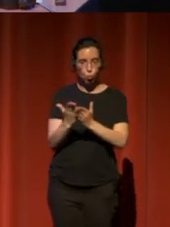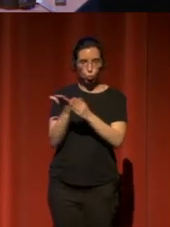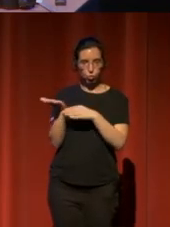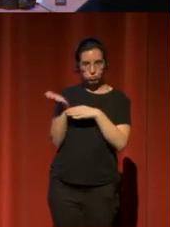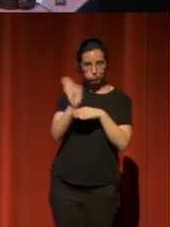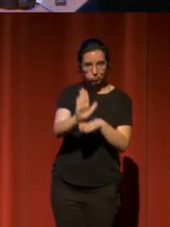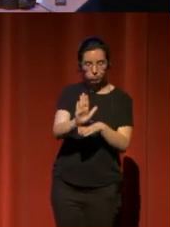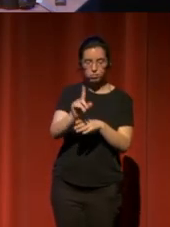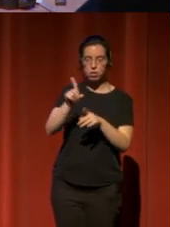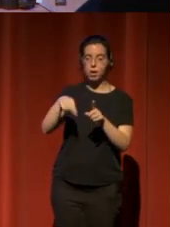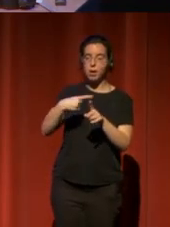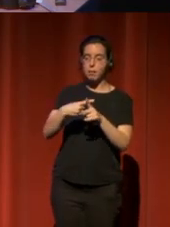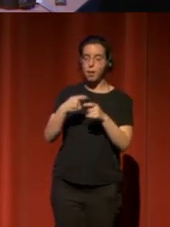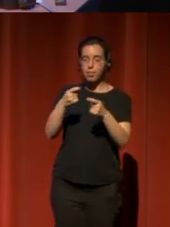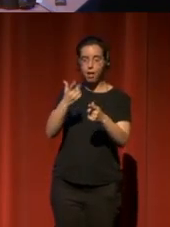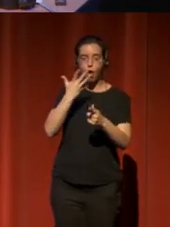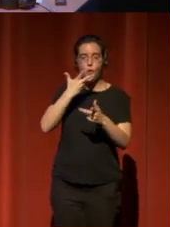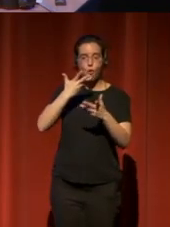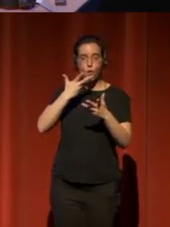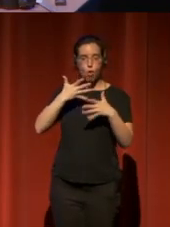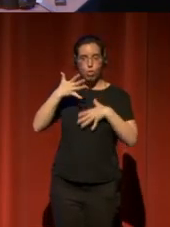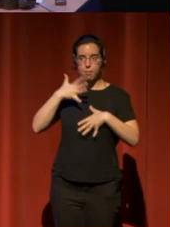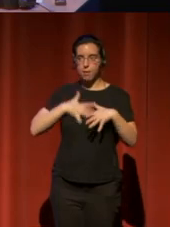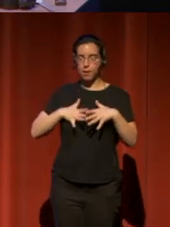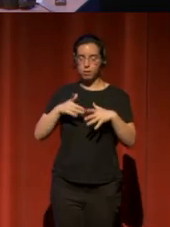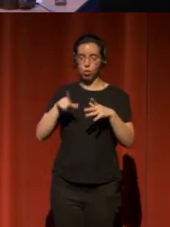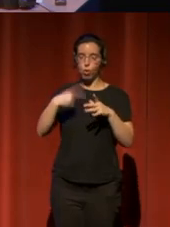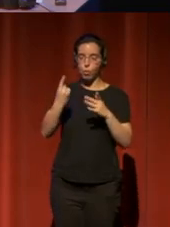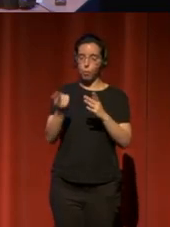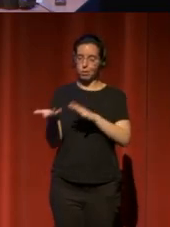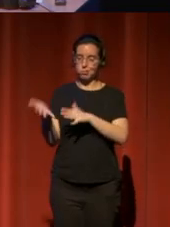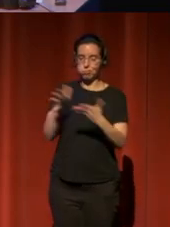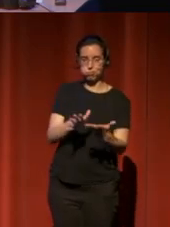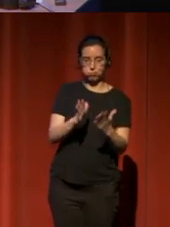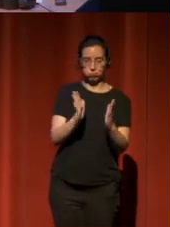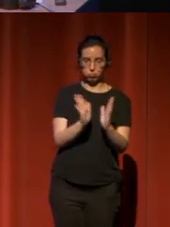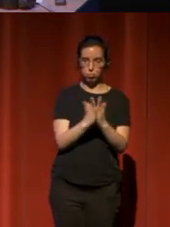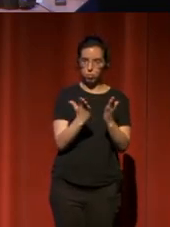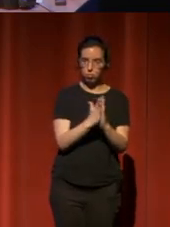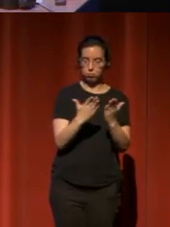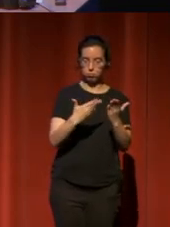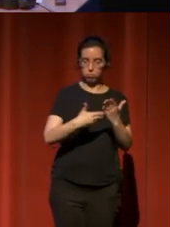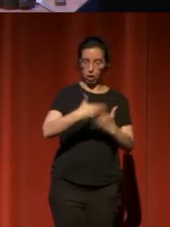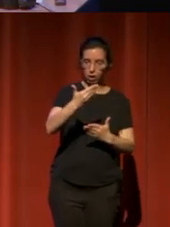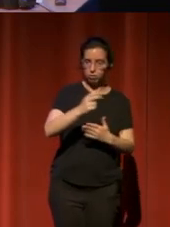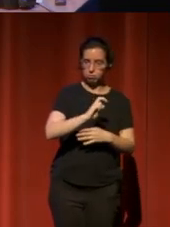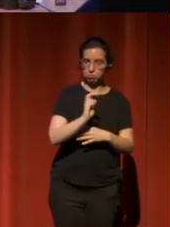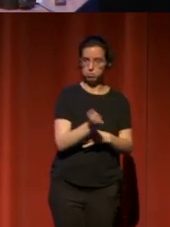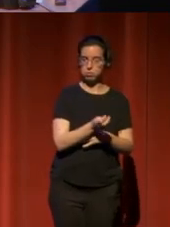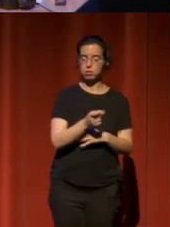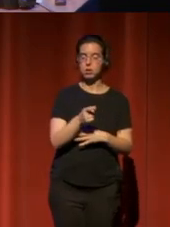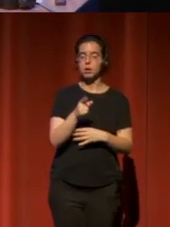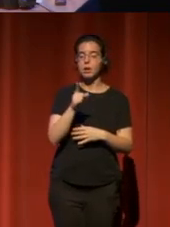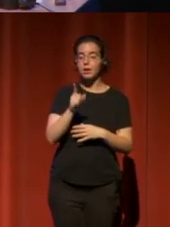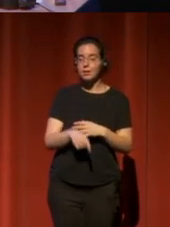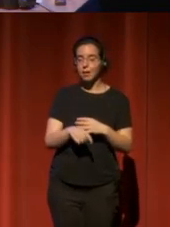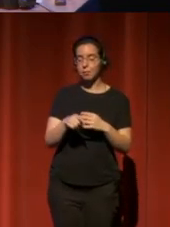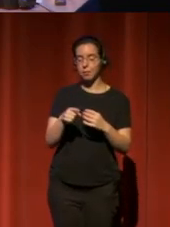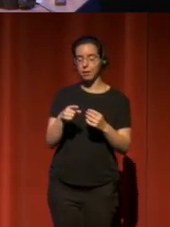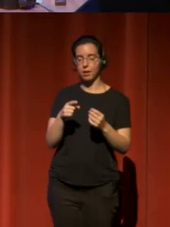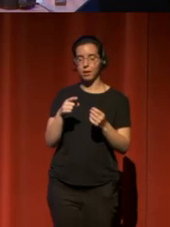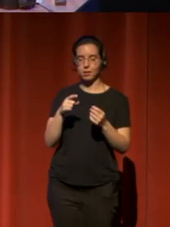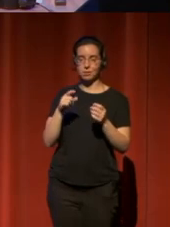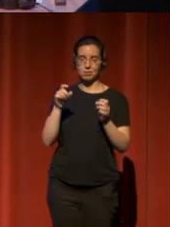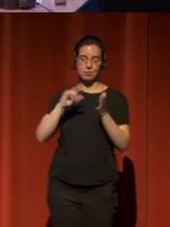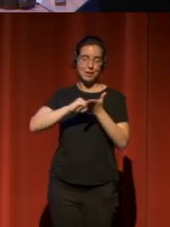conocimiento que se pueda volcar en publicaciones o en artículos. Promover la implantación de la metodología de